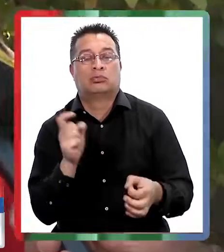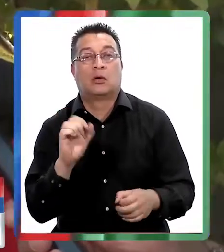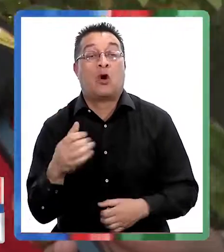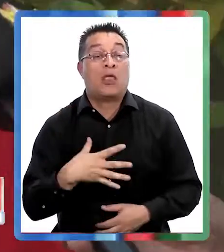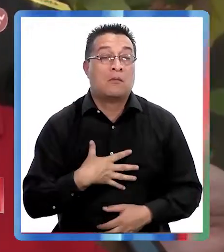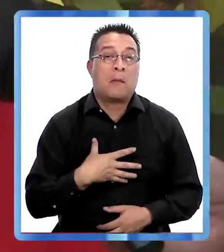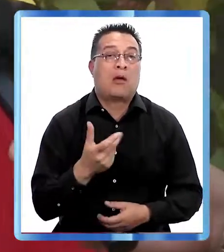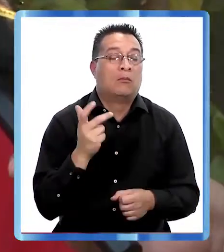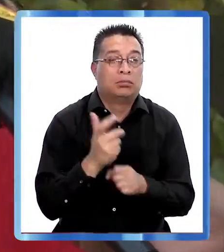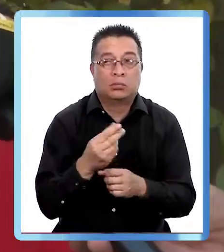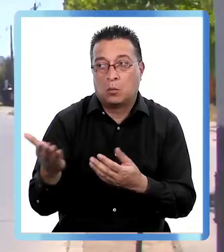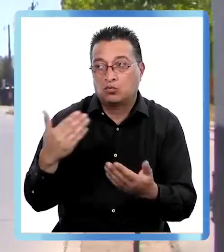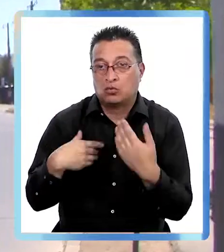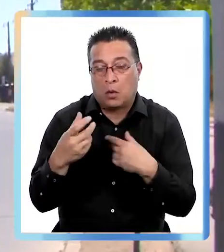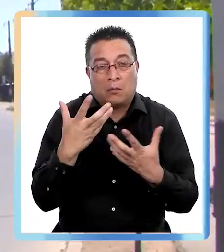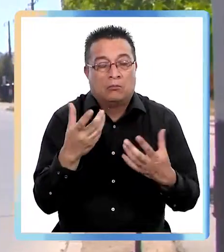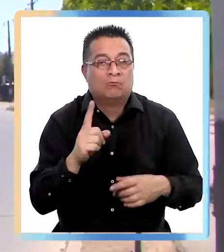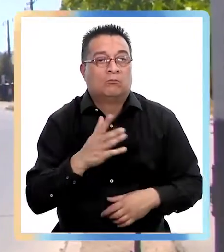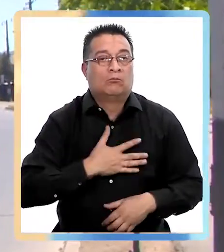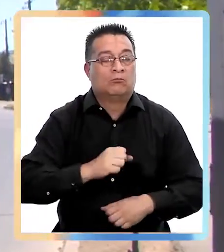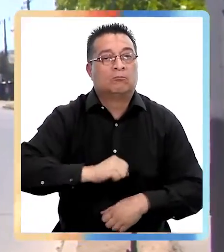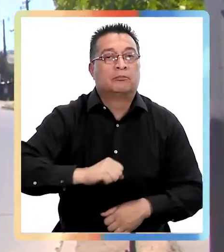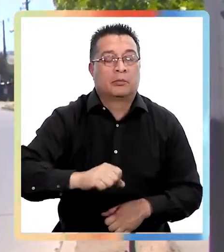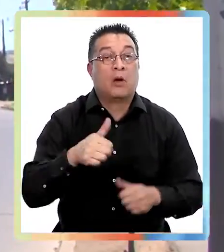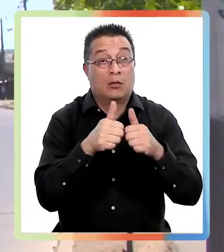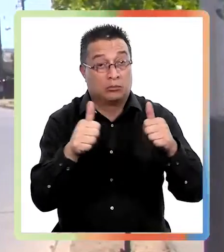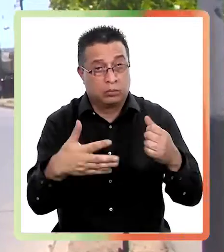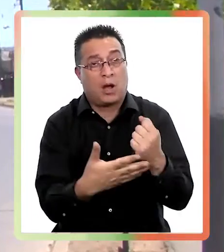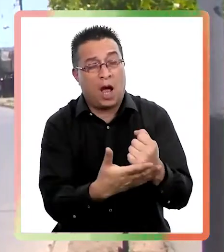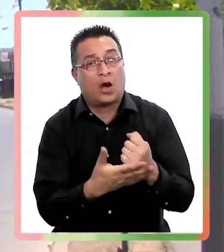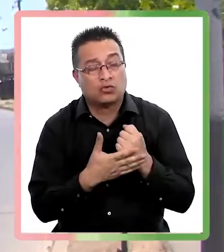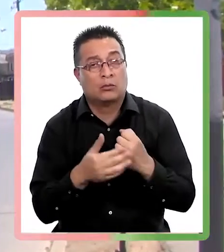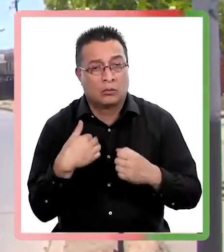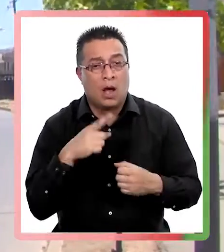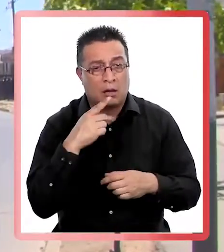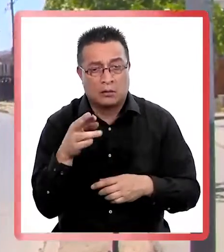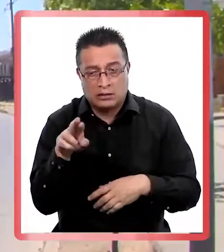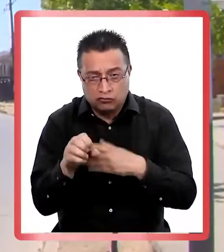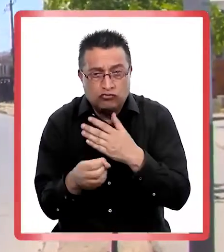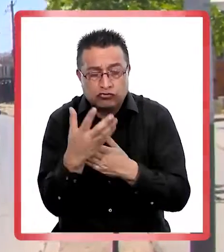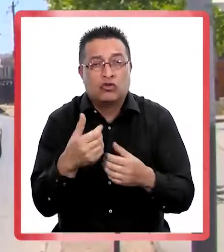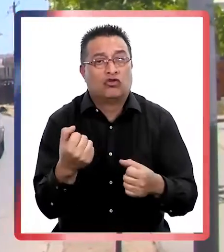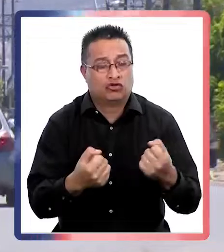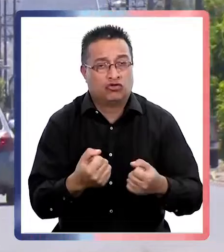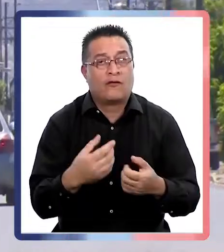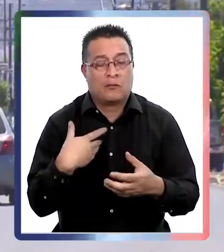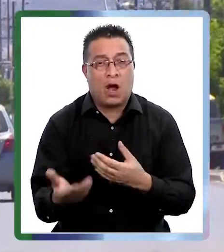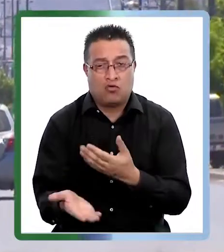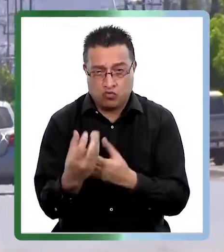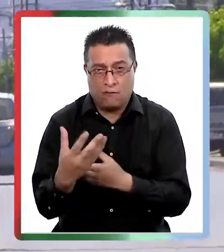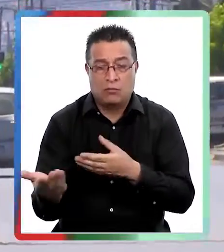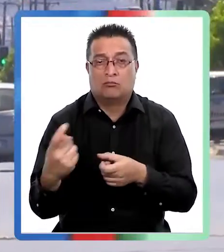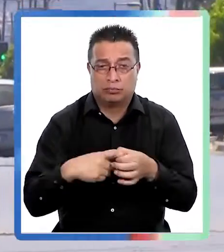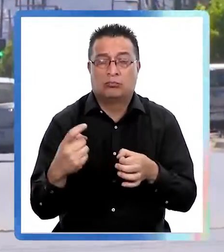no trabajan por miedo a contagiarse. La solución de nosotros es que la autoridad los ayude para poder que haya una renovación de conductores, una subvención,